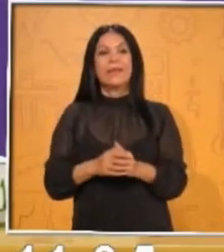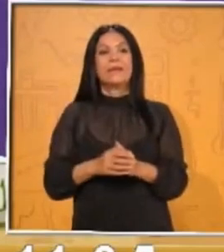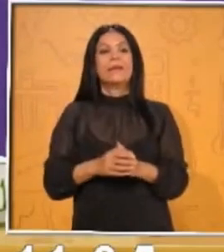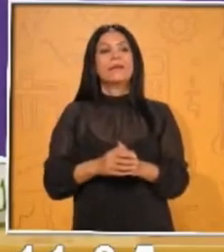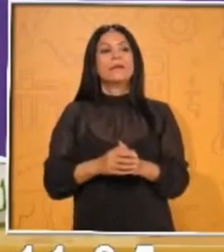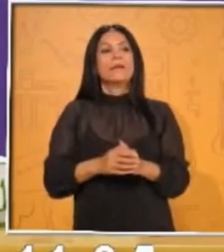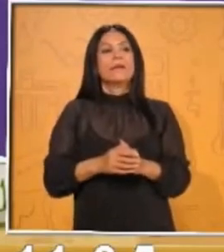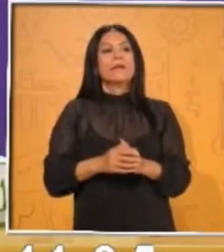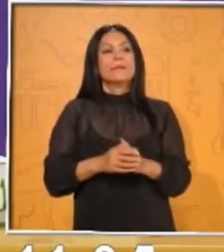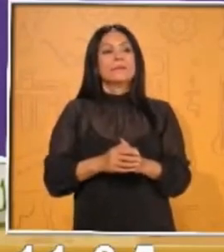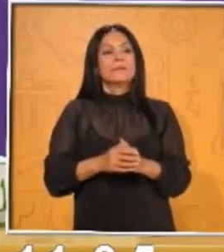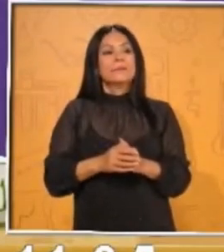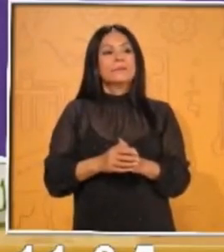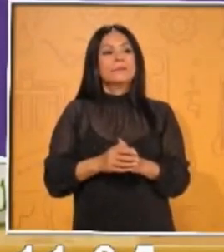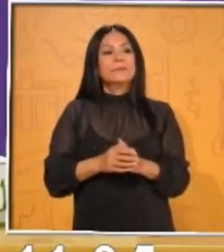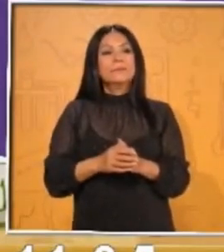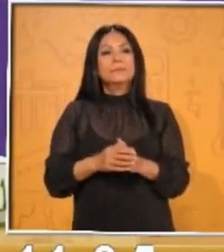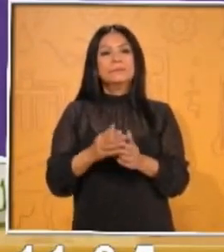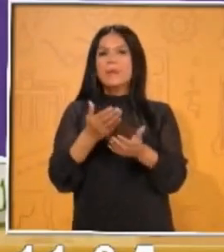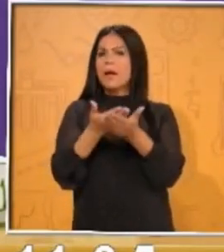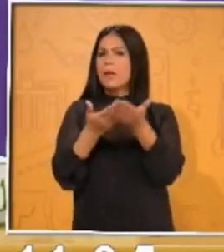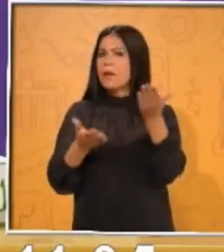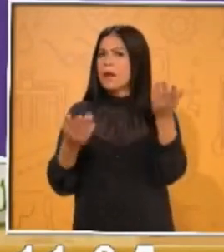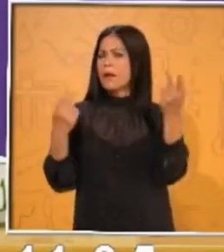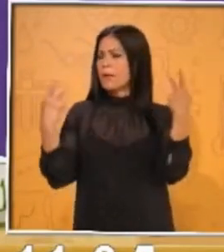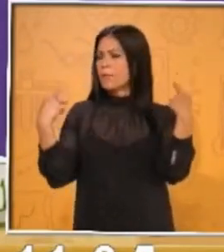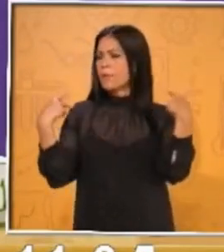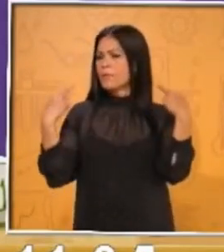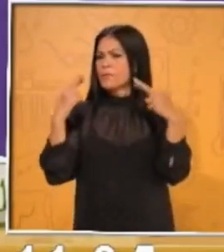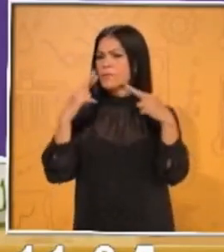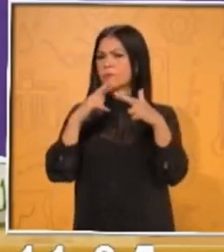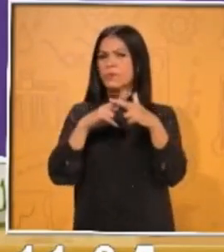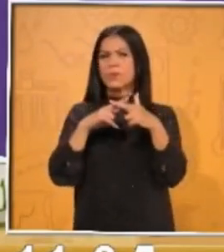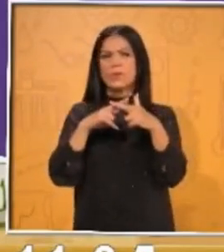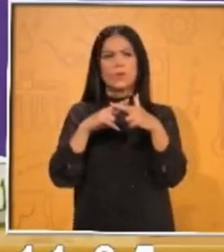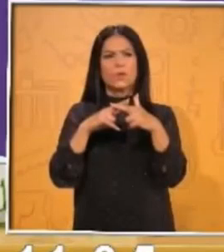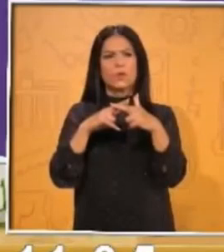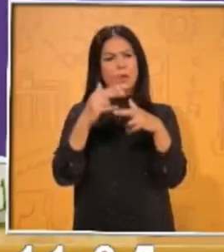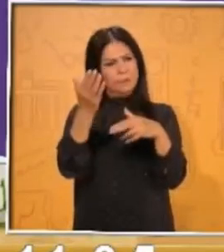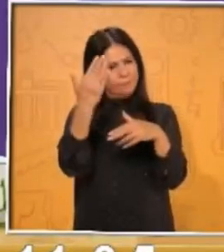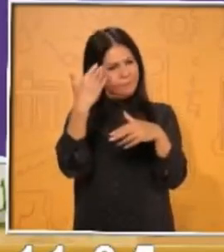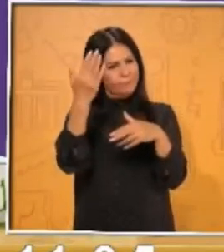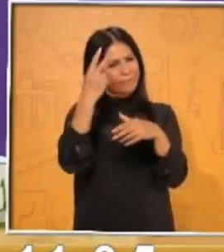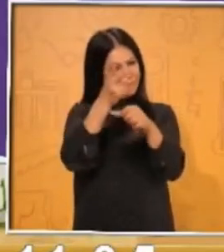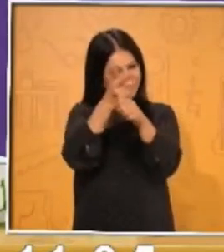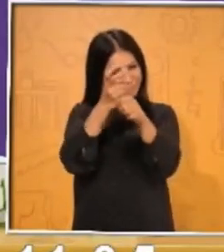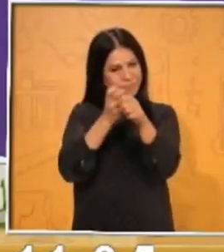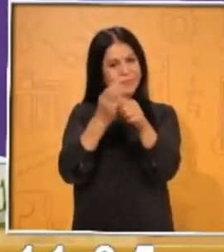quiero invitar al maestro Uciel y a Elsa a que vengan a jugar conmigo.